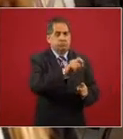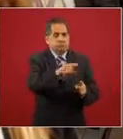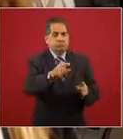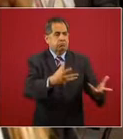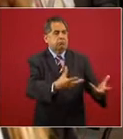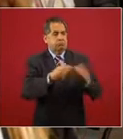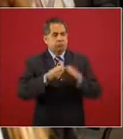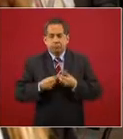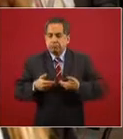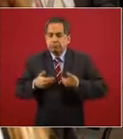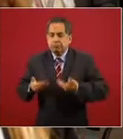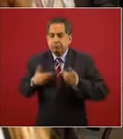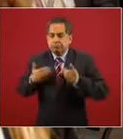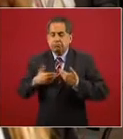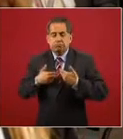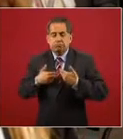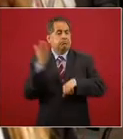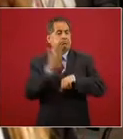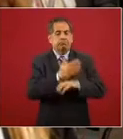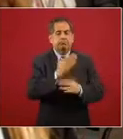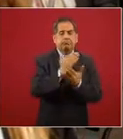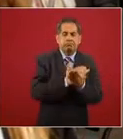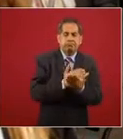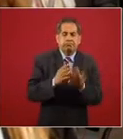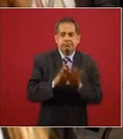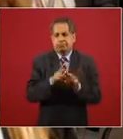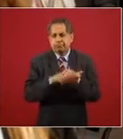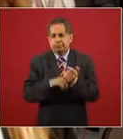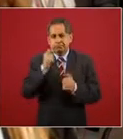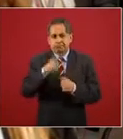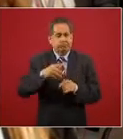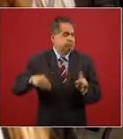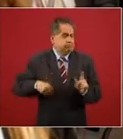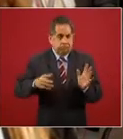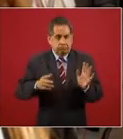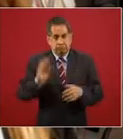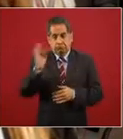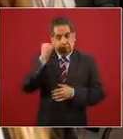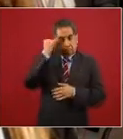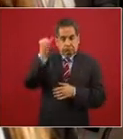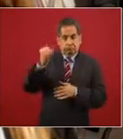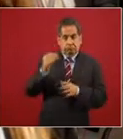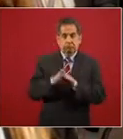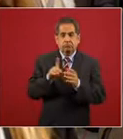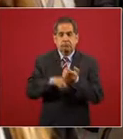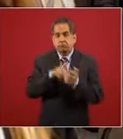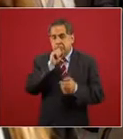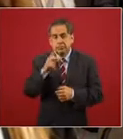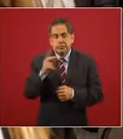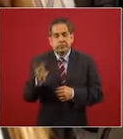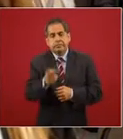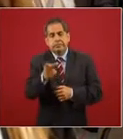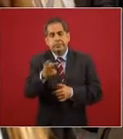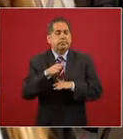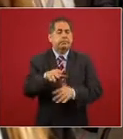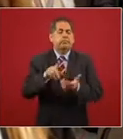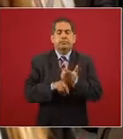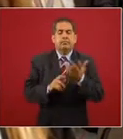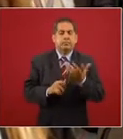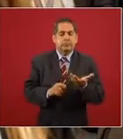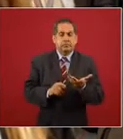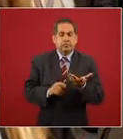que se les reduzca un tanto la pena en caso de ser pues culpables qué pregunta tan absurda el asunto de